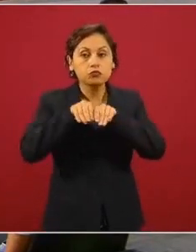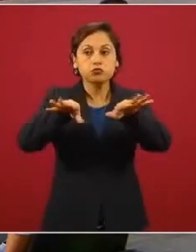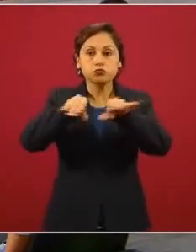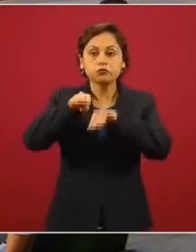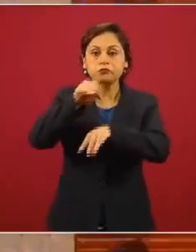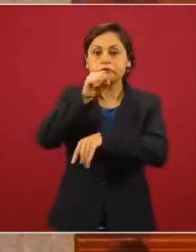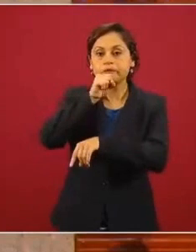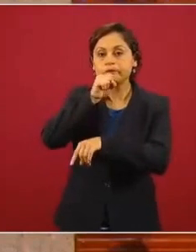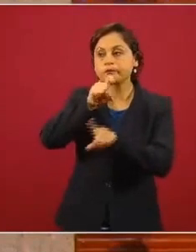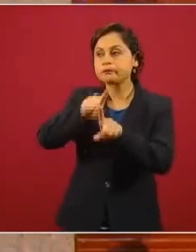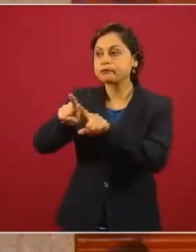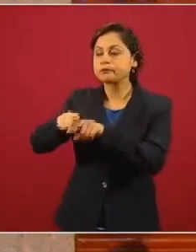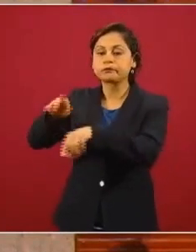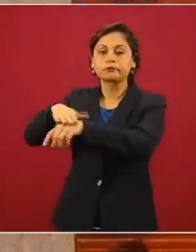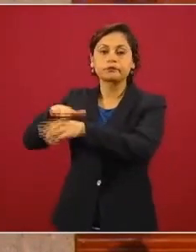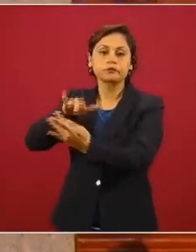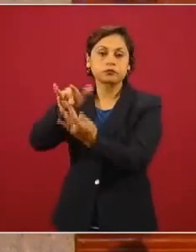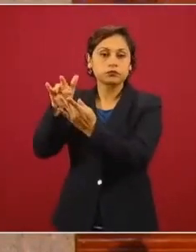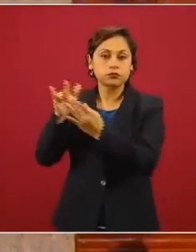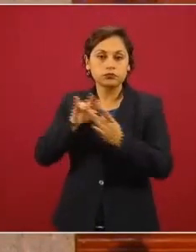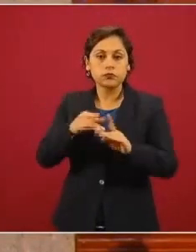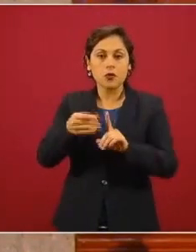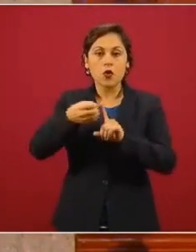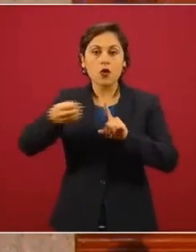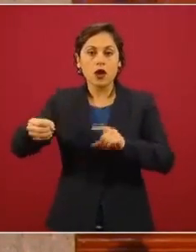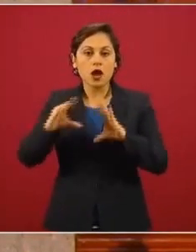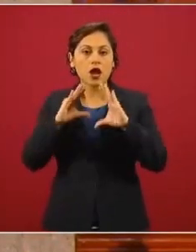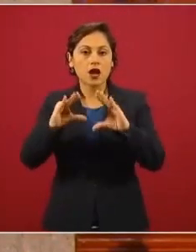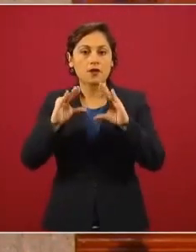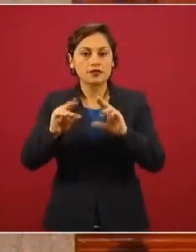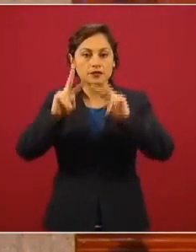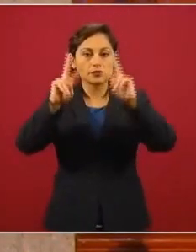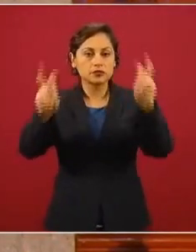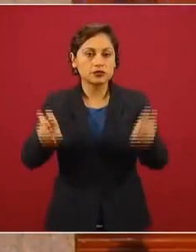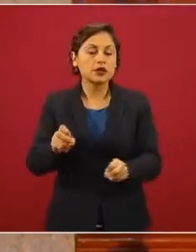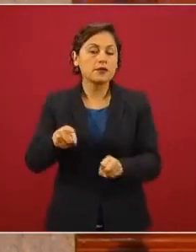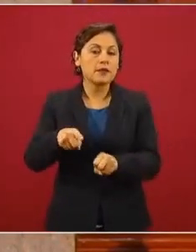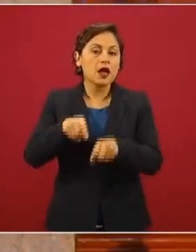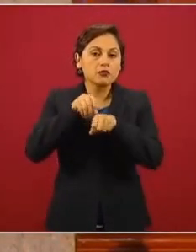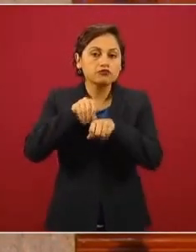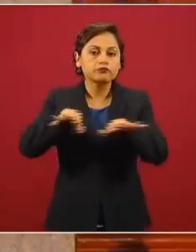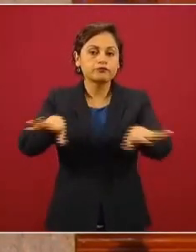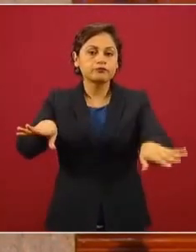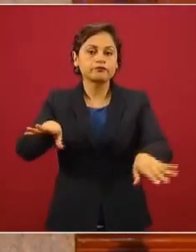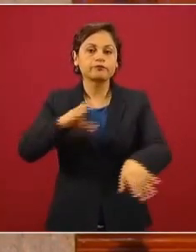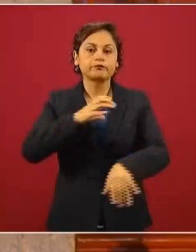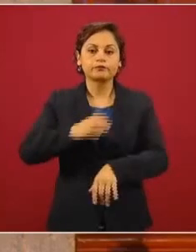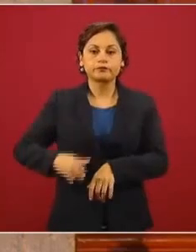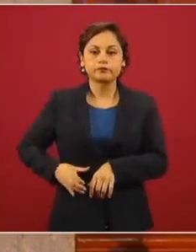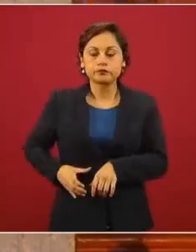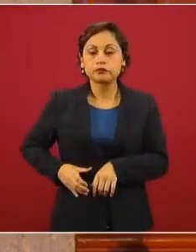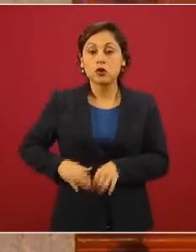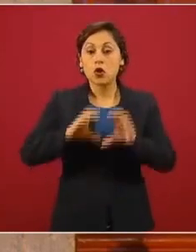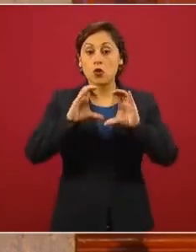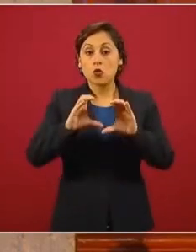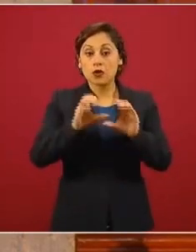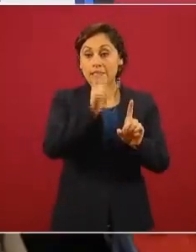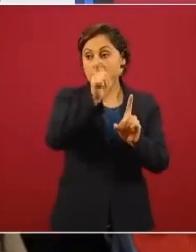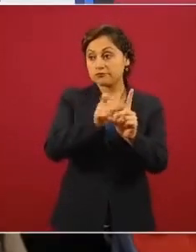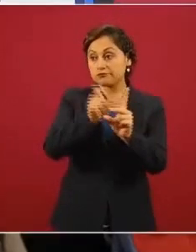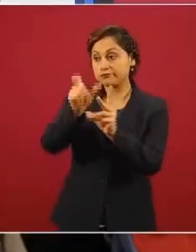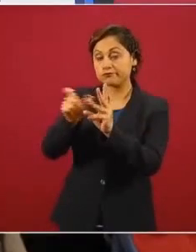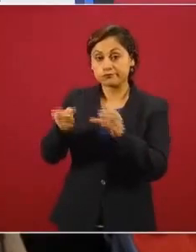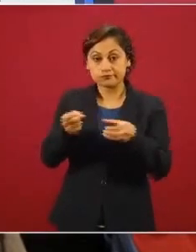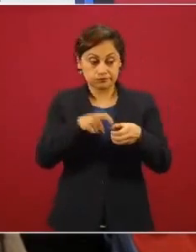redes, movilización, organización y capacitación electoral. Cuatro, cuidar el perfil de los candidatos del bloque opositor,